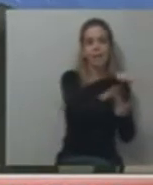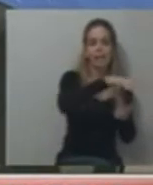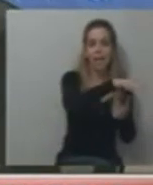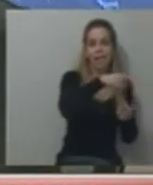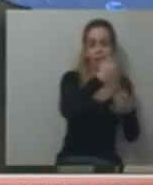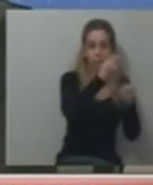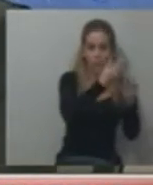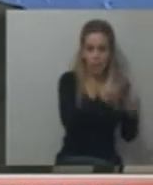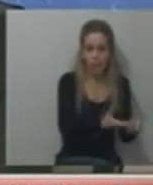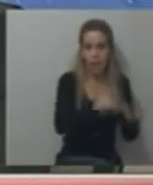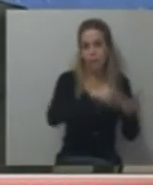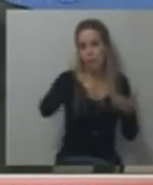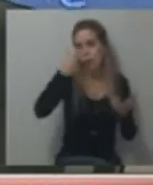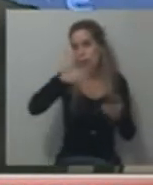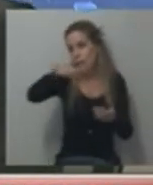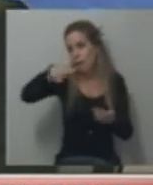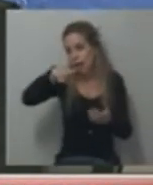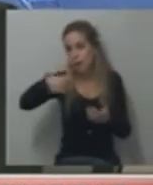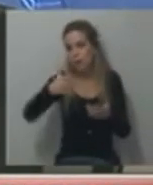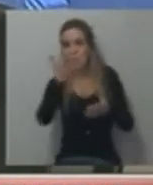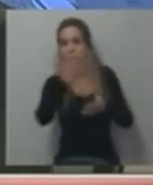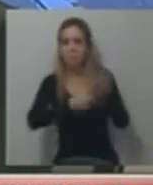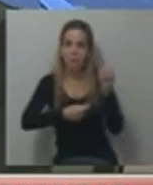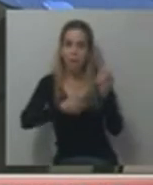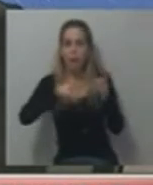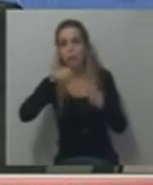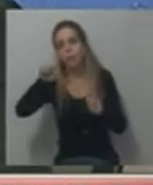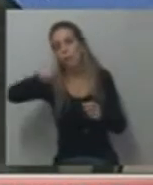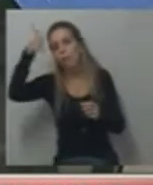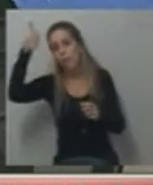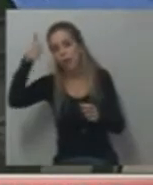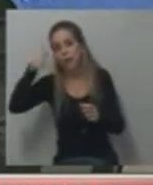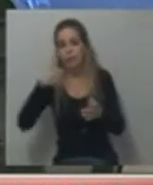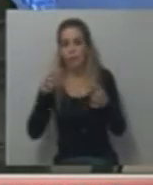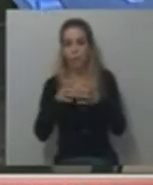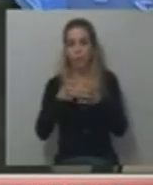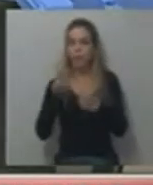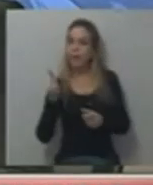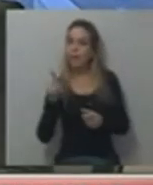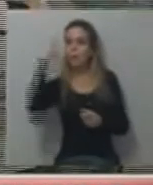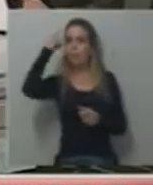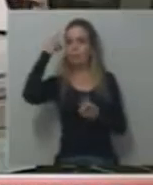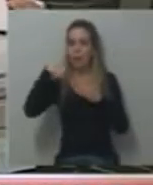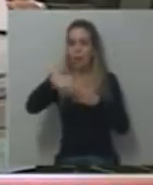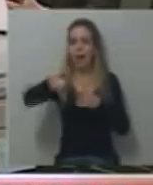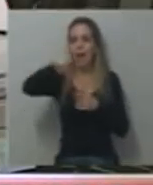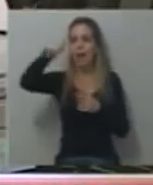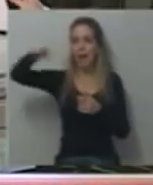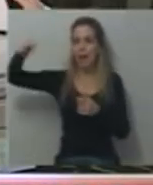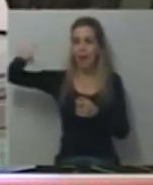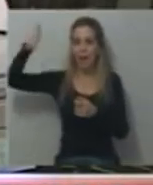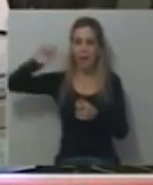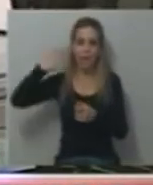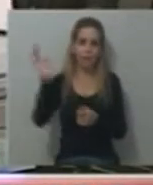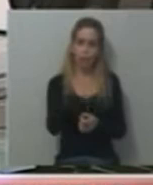en Avellaneda, en distritos de la primera y la tercera donde el kirchnerismo tenía que ganar. Entonces, primera explicación de por qué Granados es esta que estamos